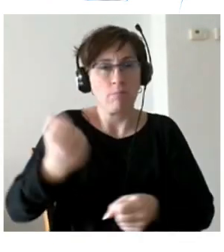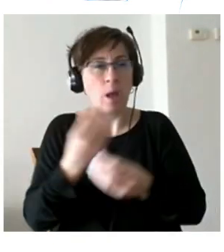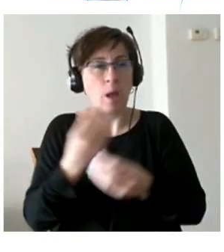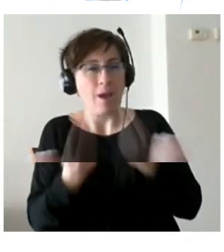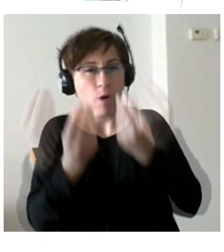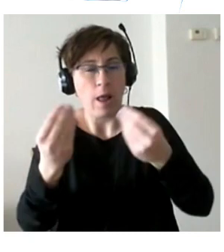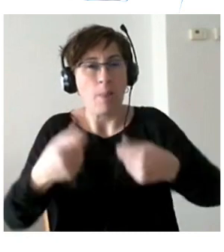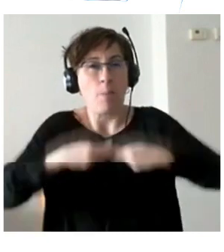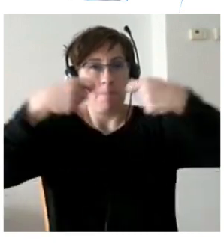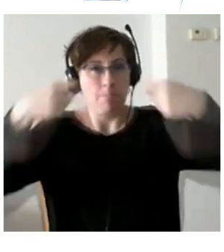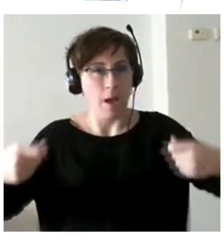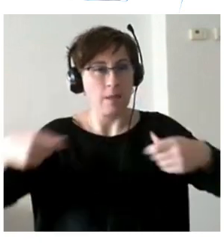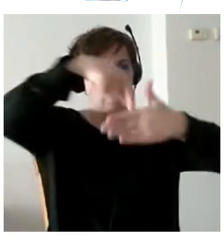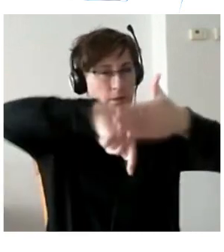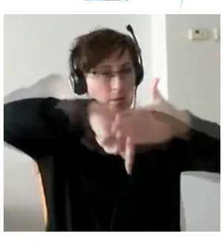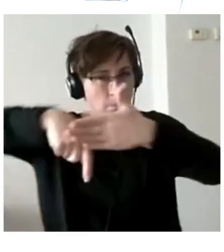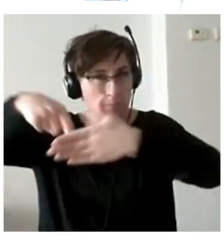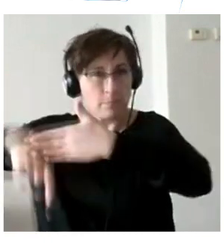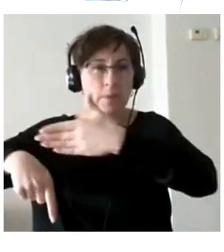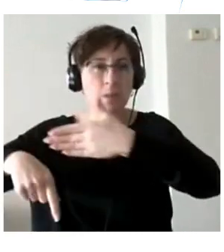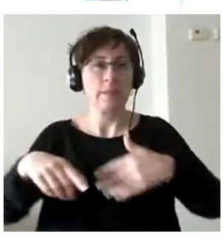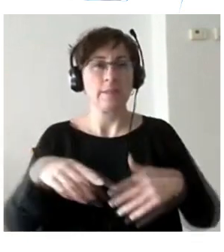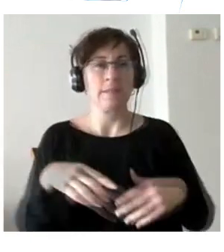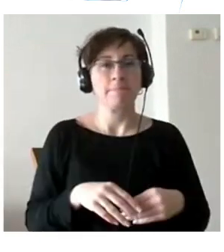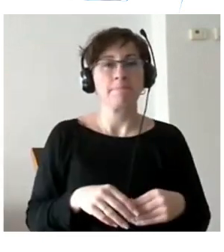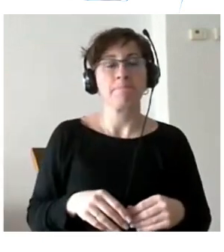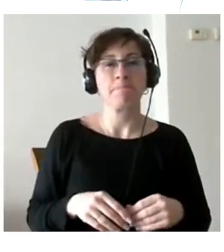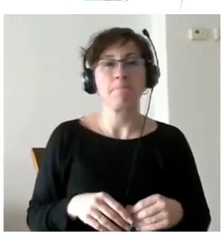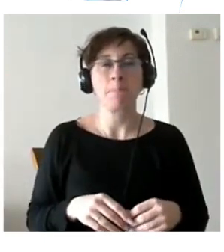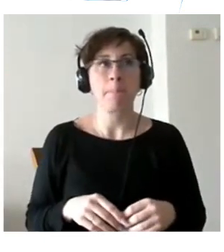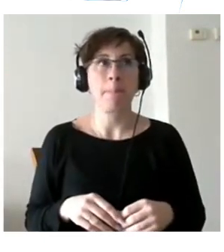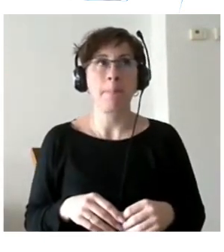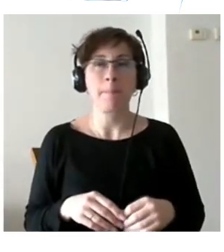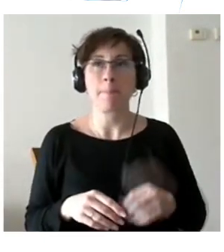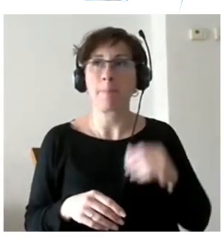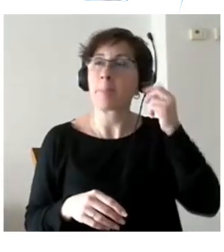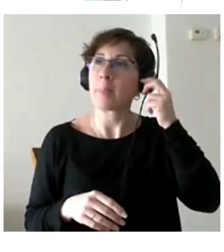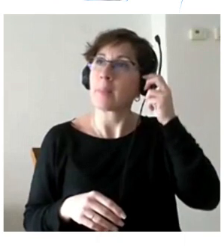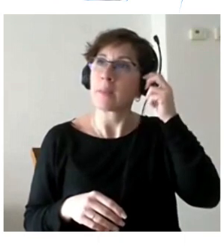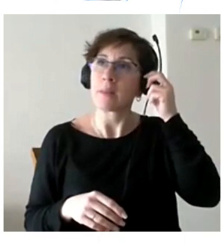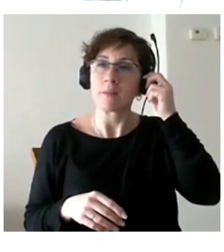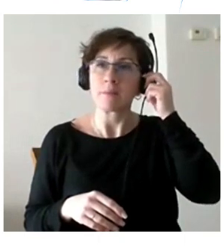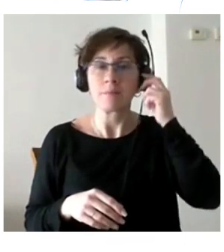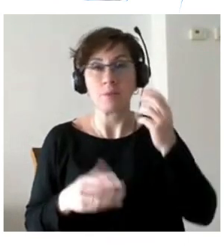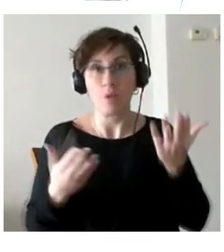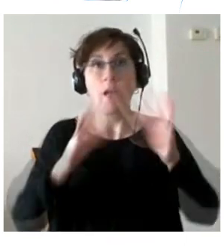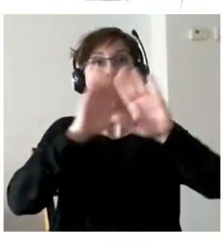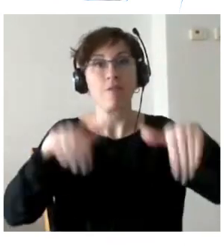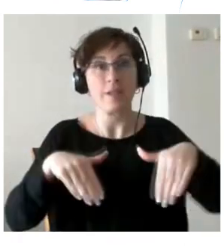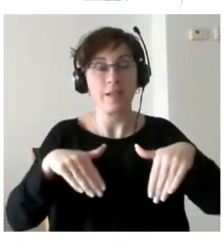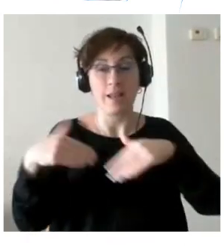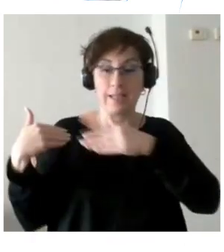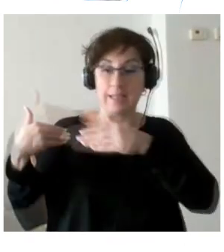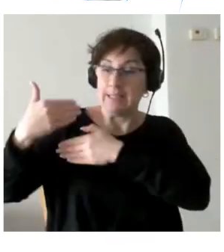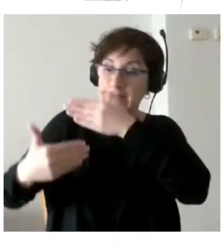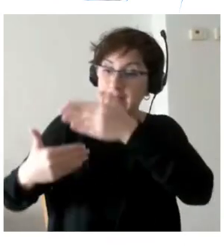y hay también un acto o la presencia de algo significativo en este itinerario de la